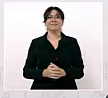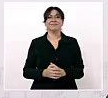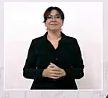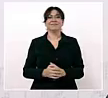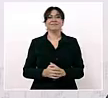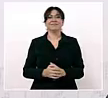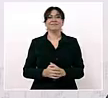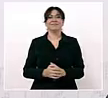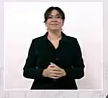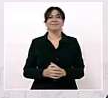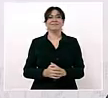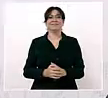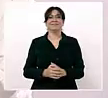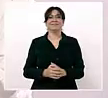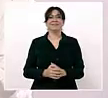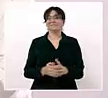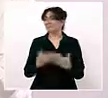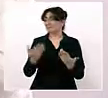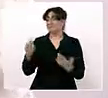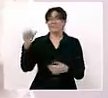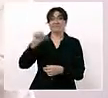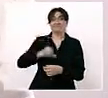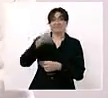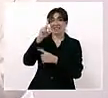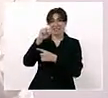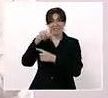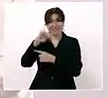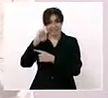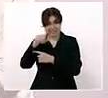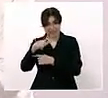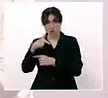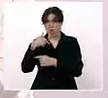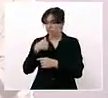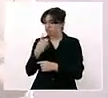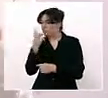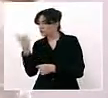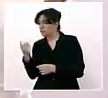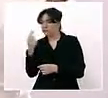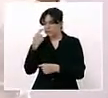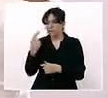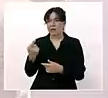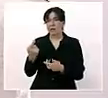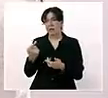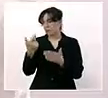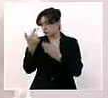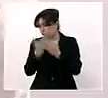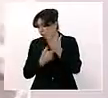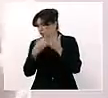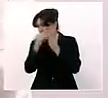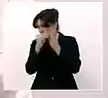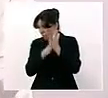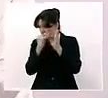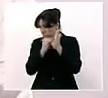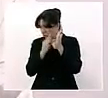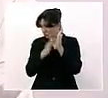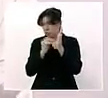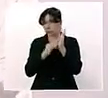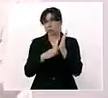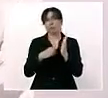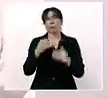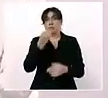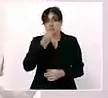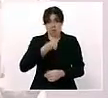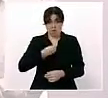le dicté ahora a Daniel algunos de los compromisos, pero hay muchas otras cosas.